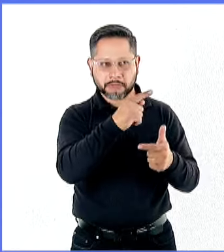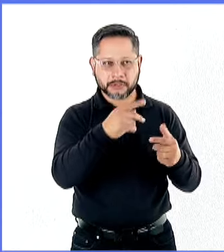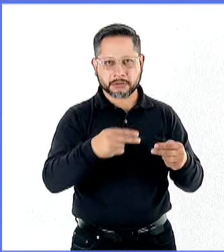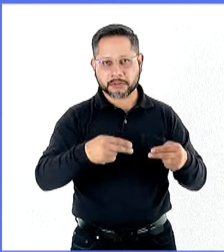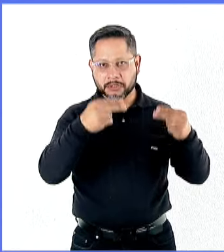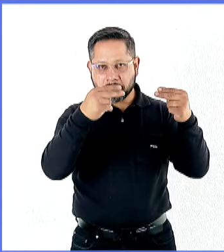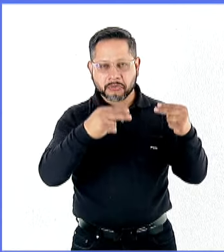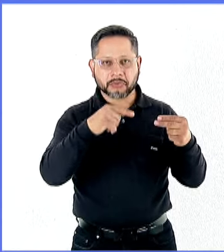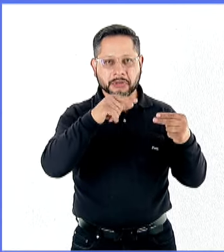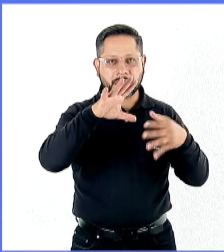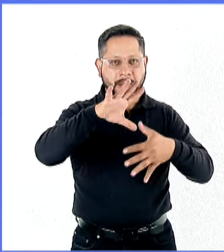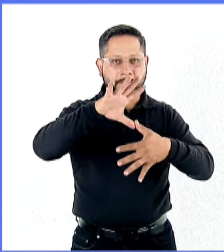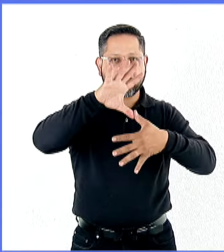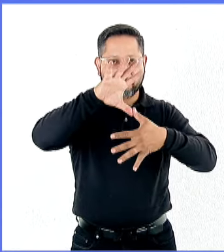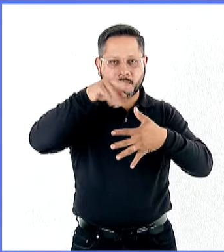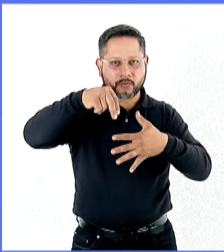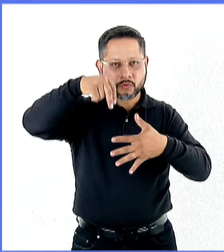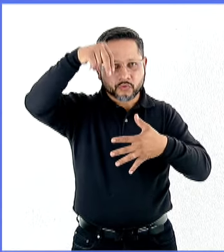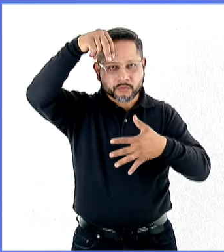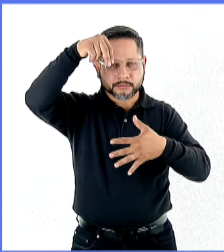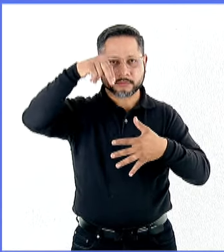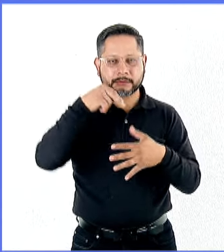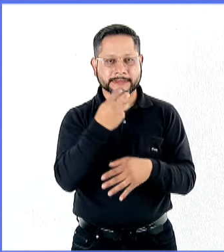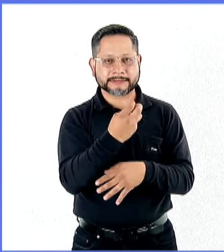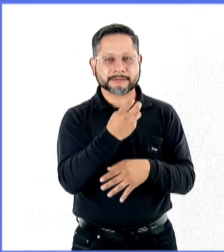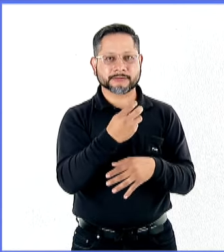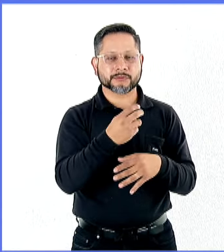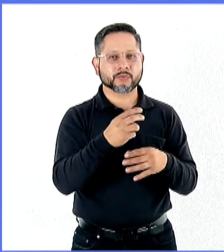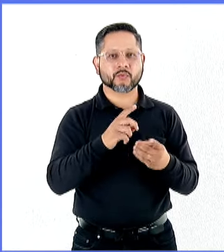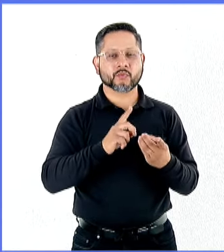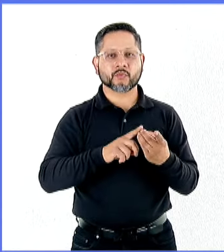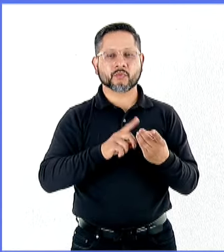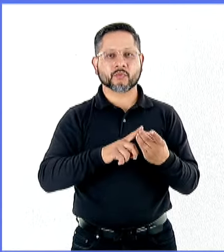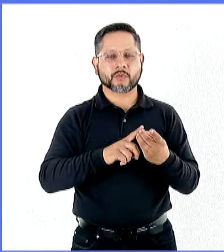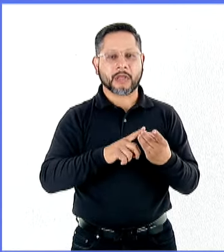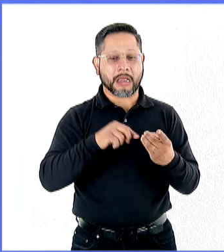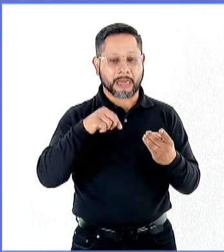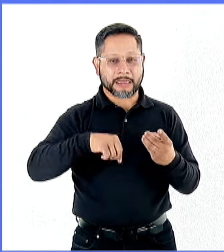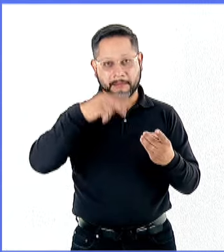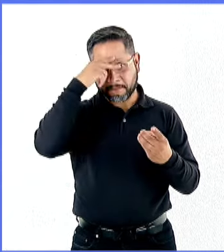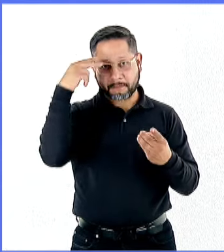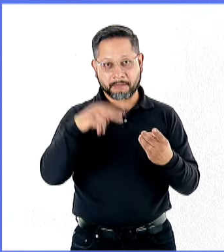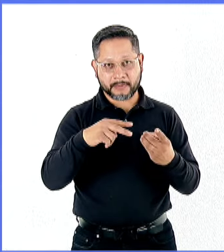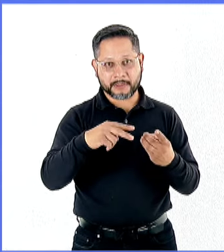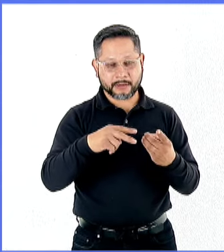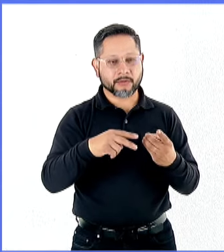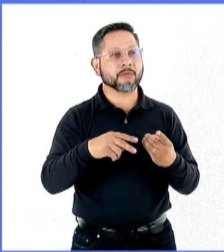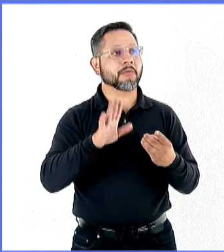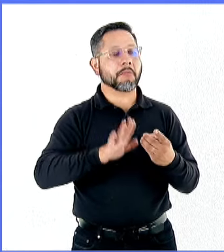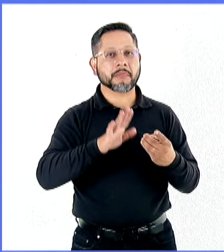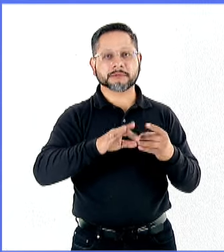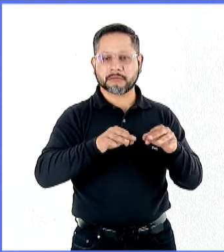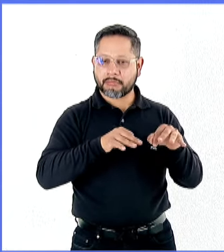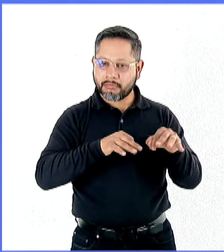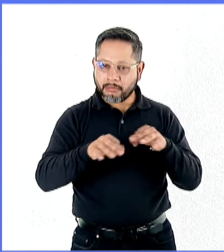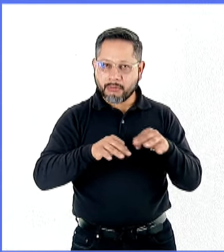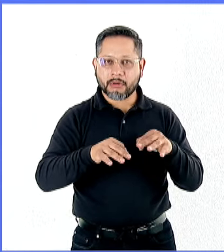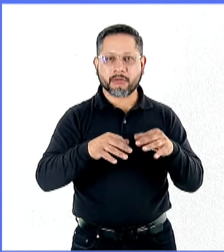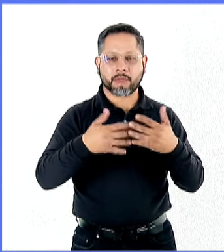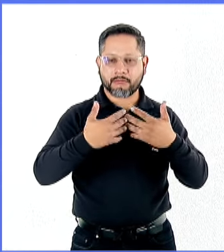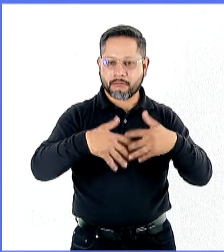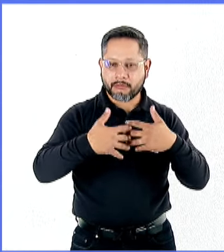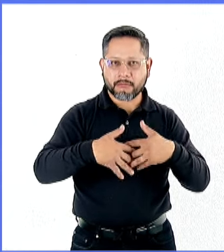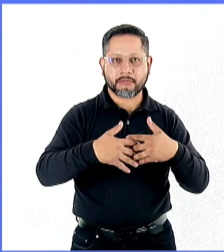mismo es una parte similar, o sea, es cómo se deslocalizaron actividades productivas hacia México de una cadena en particular,